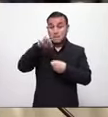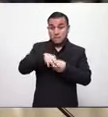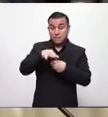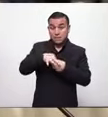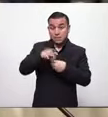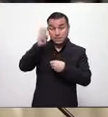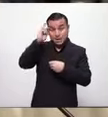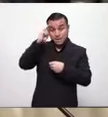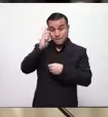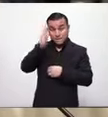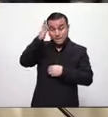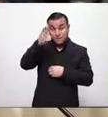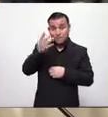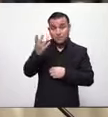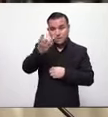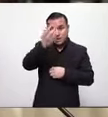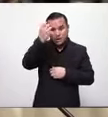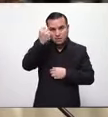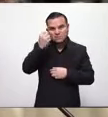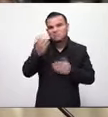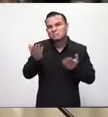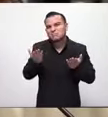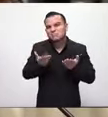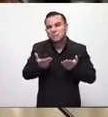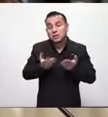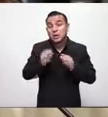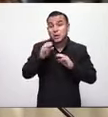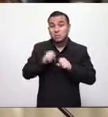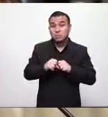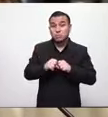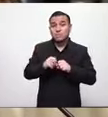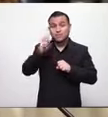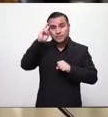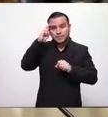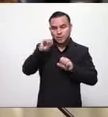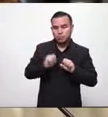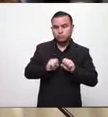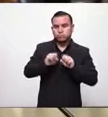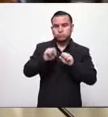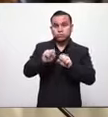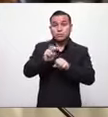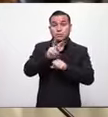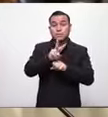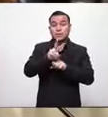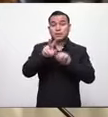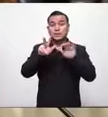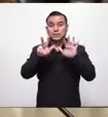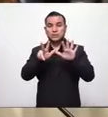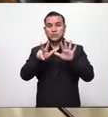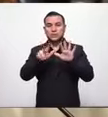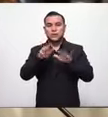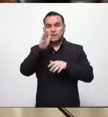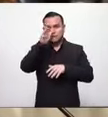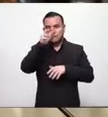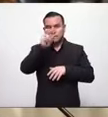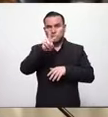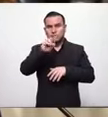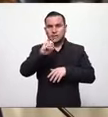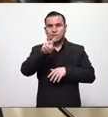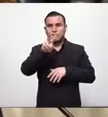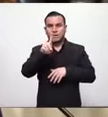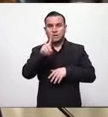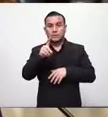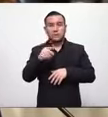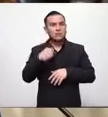que pretendemos ganar con las acciones que estamos haciendo pueden estar fallecidos para el 28 de febrero ya no juguemos con la